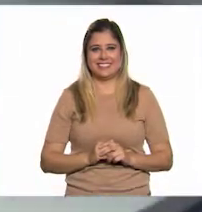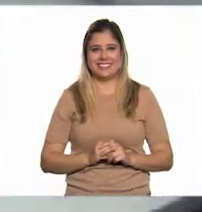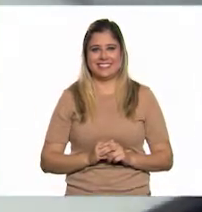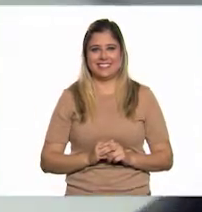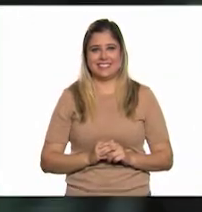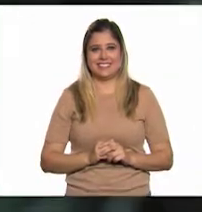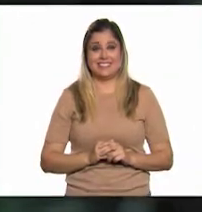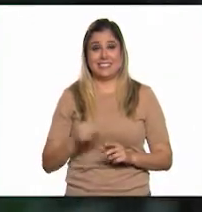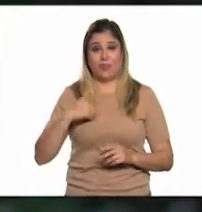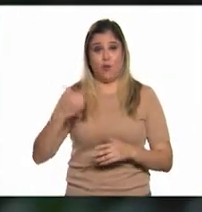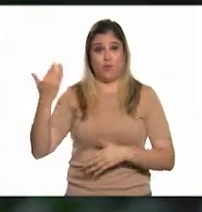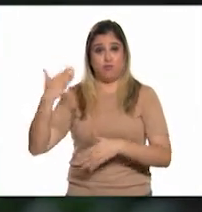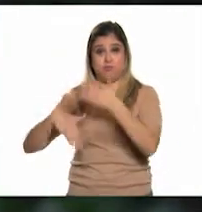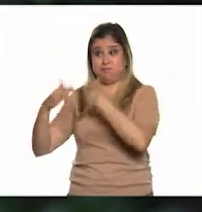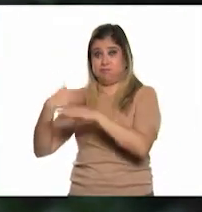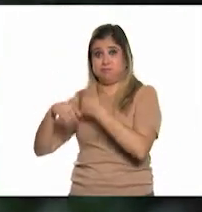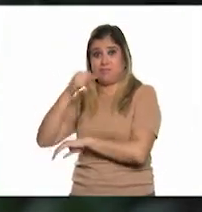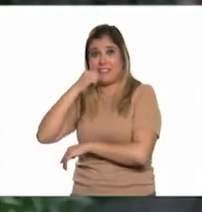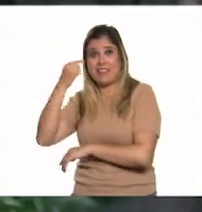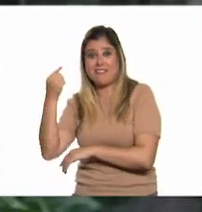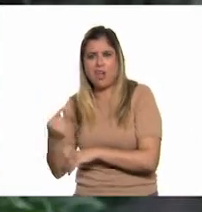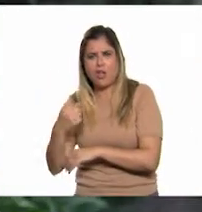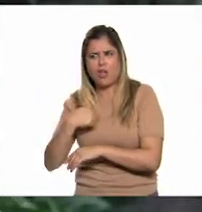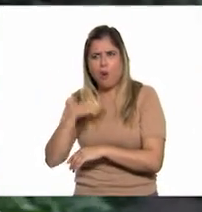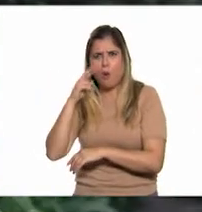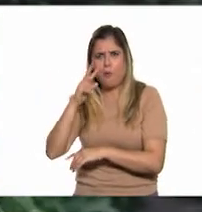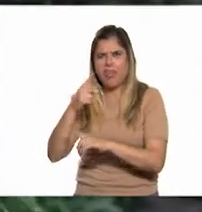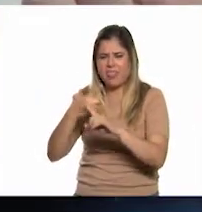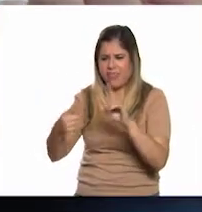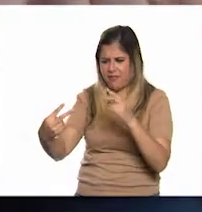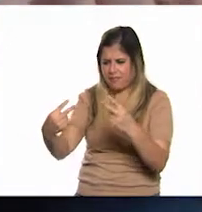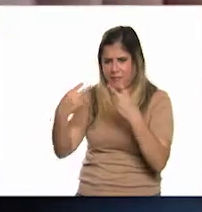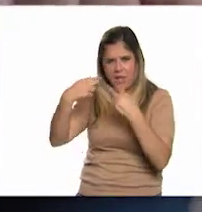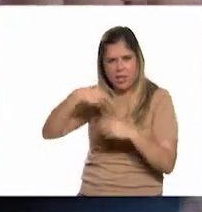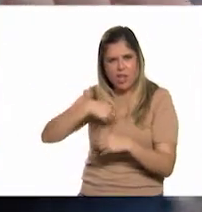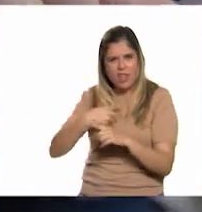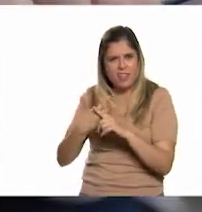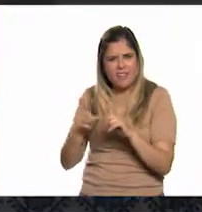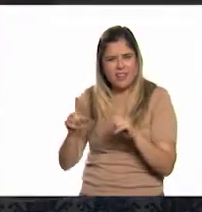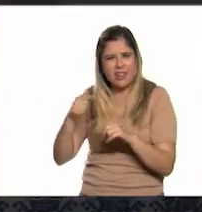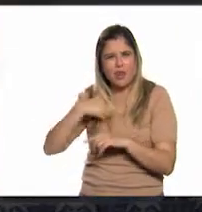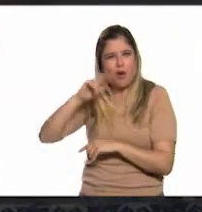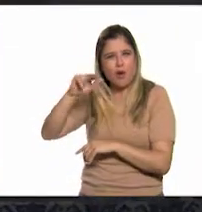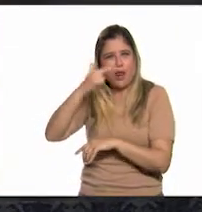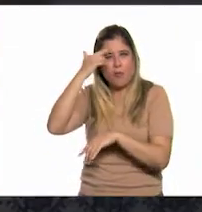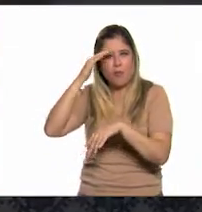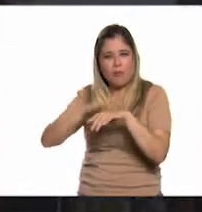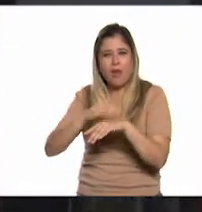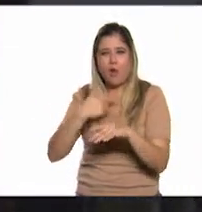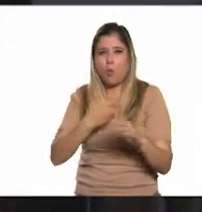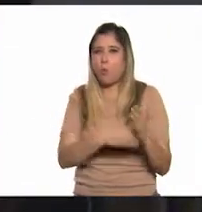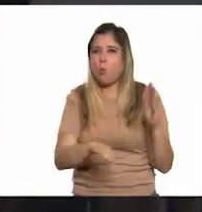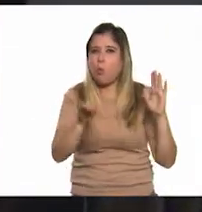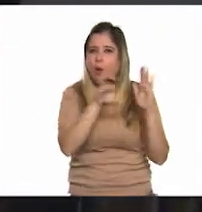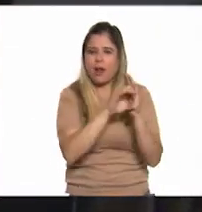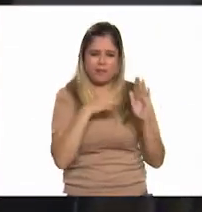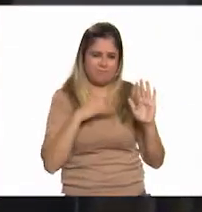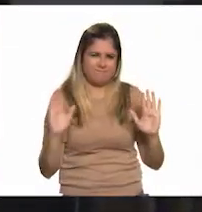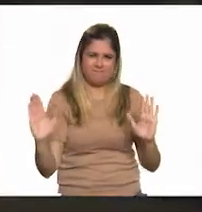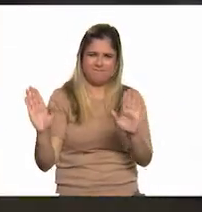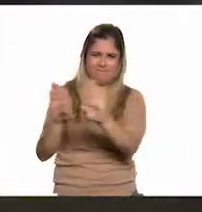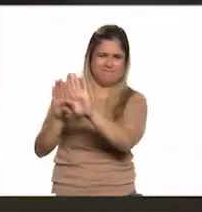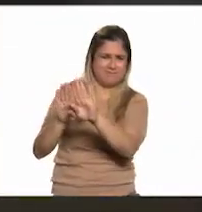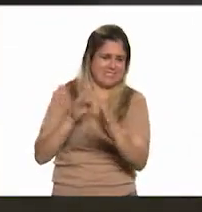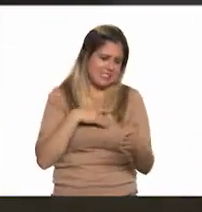cuando era pequeña sabía que había algo diferente en mí que me encantaba me acuerdo cuando me encerraba en mi cuarto y leía